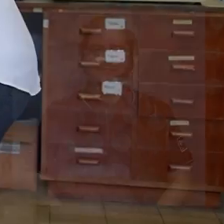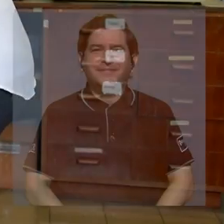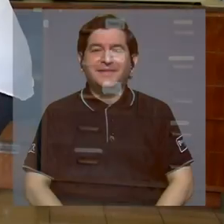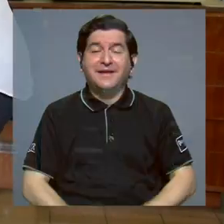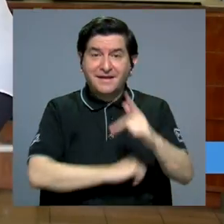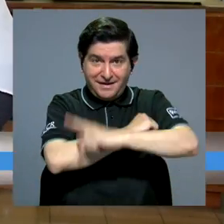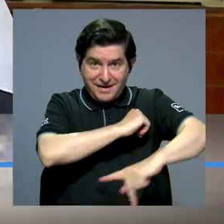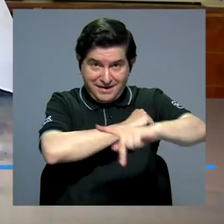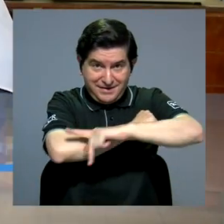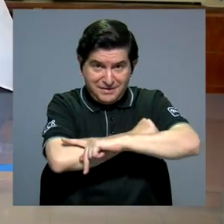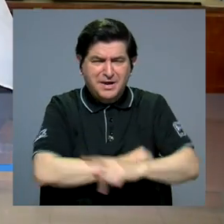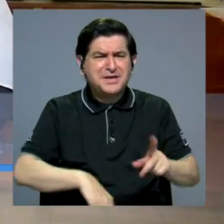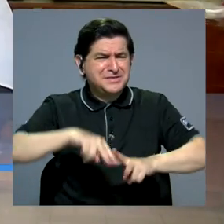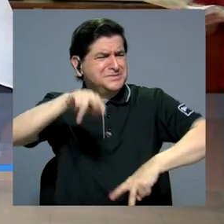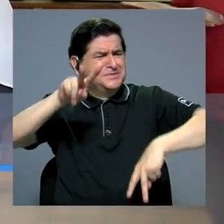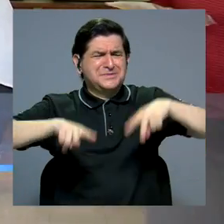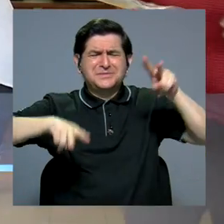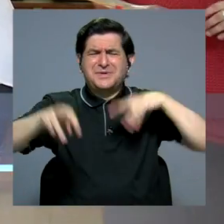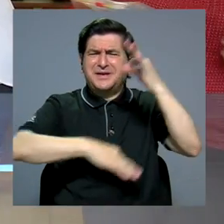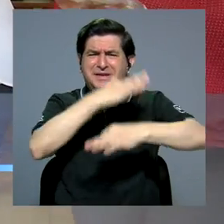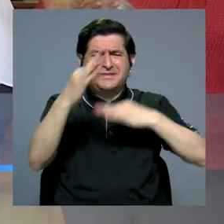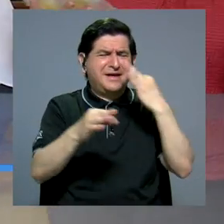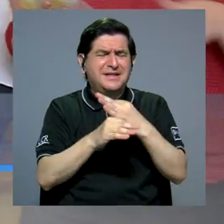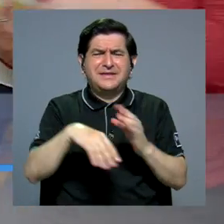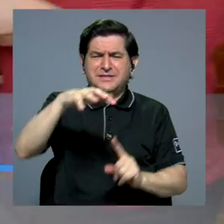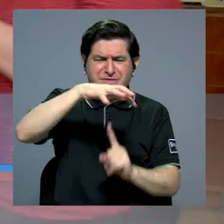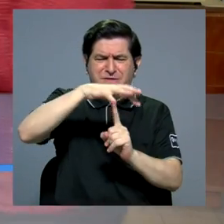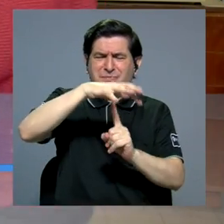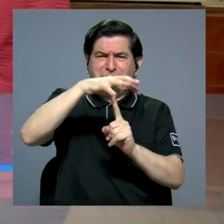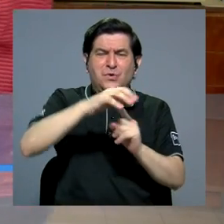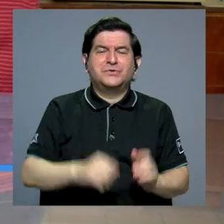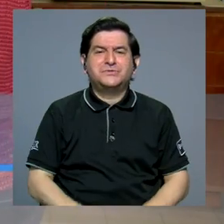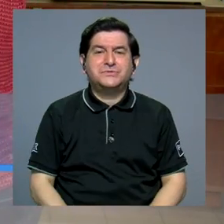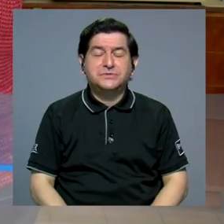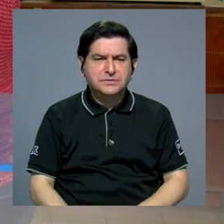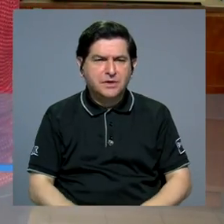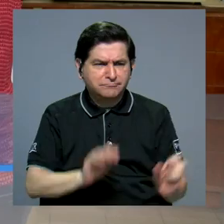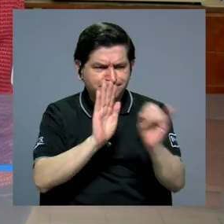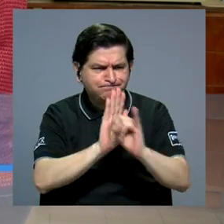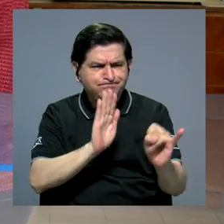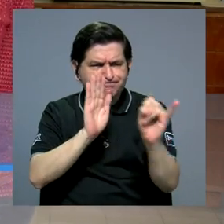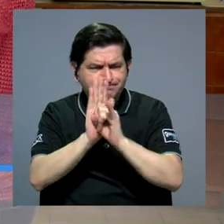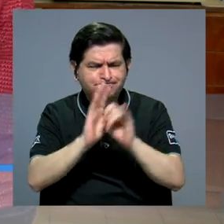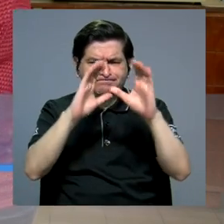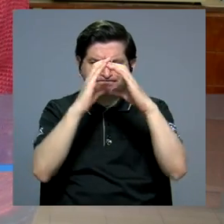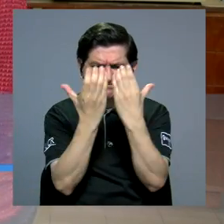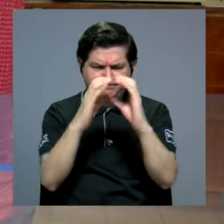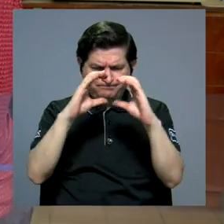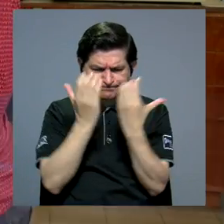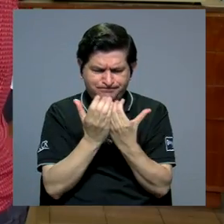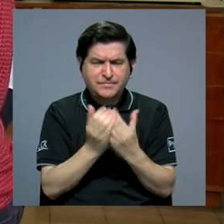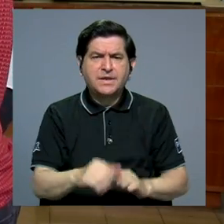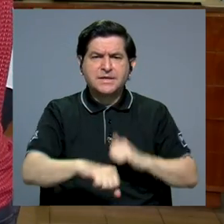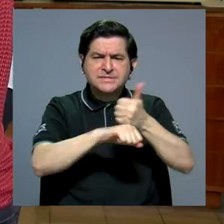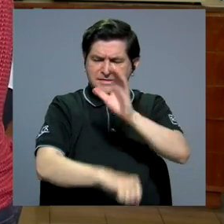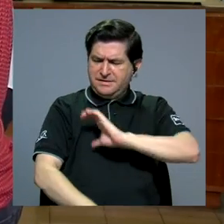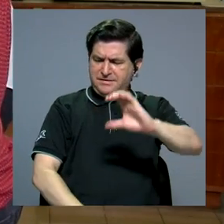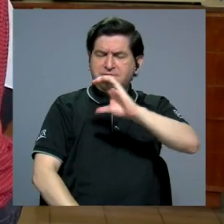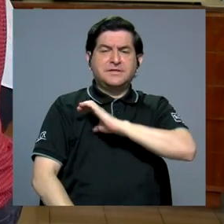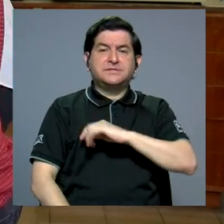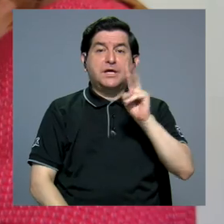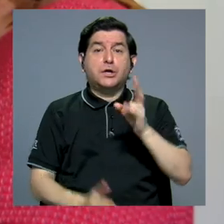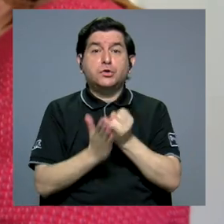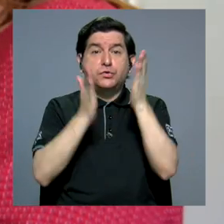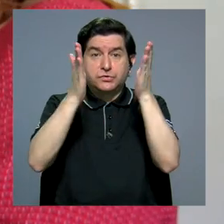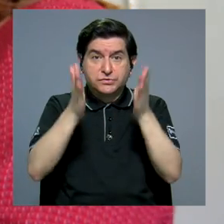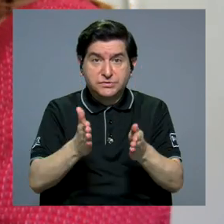En nuestro país hay gran variedad de especies de hongos, precisamente para identificarlos, clasificarlos y caracterizarlos